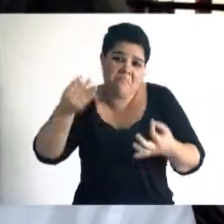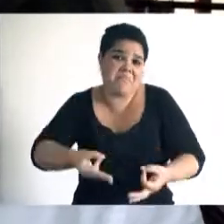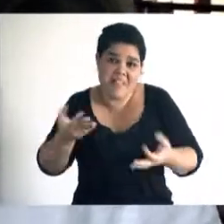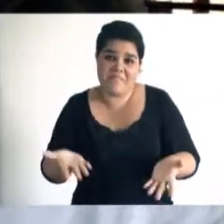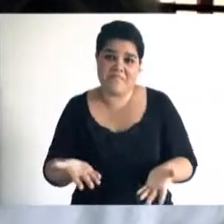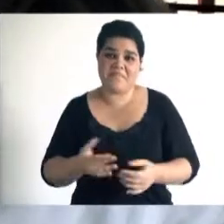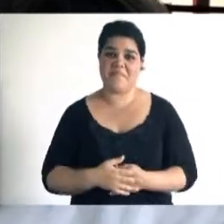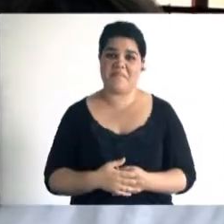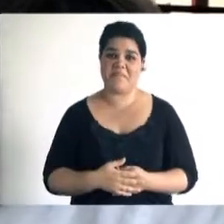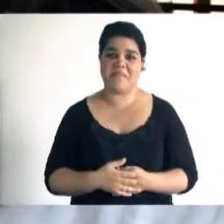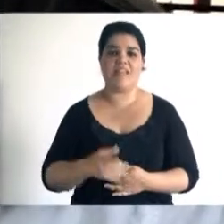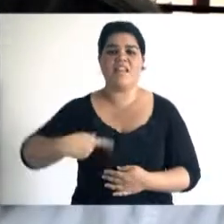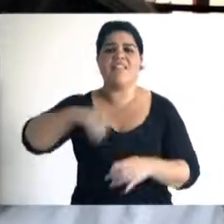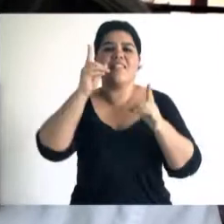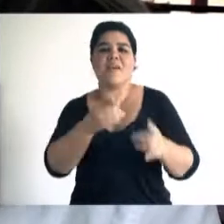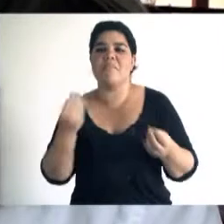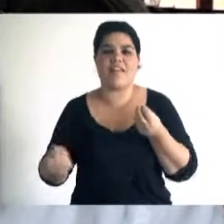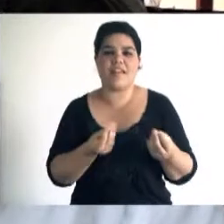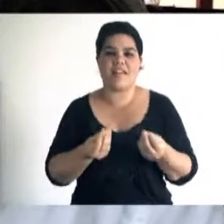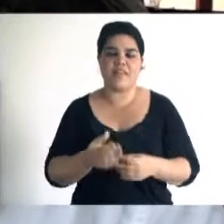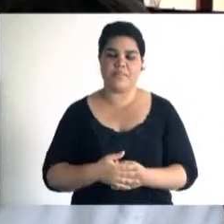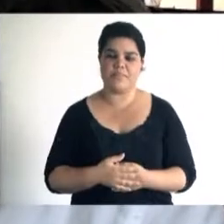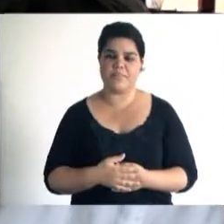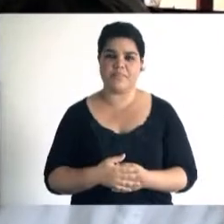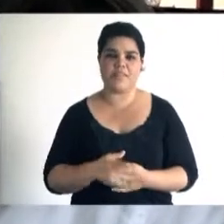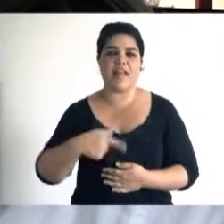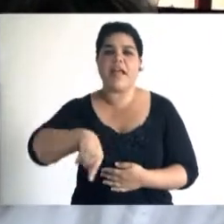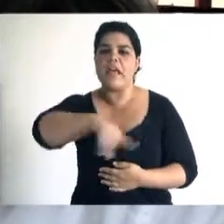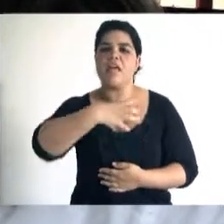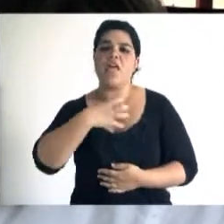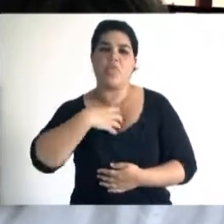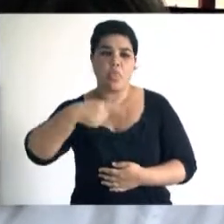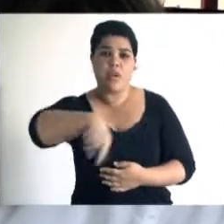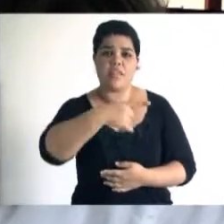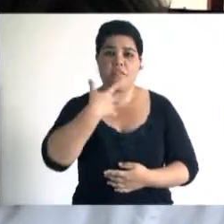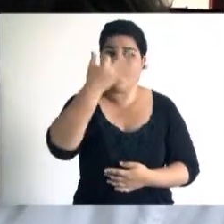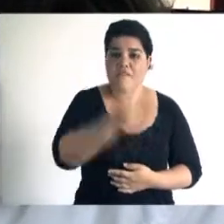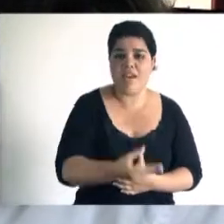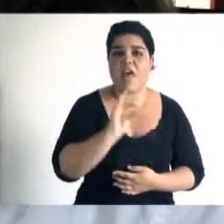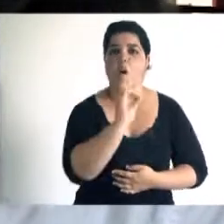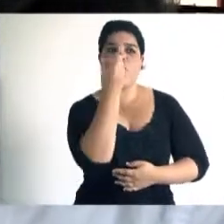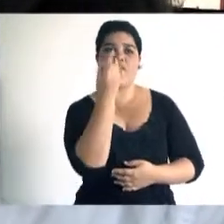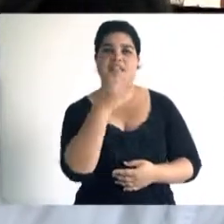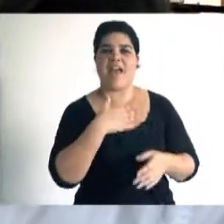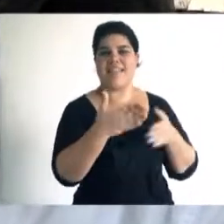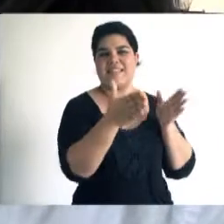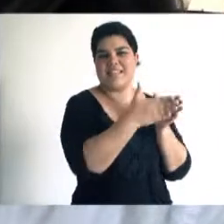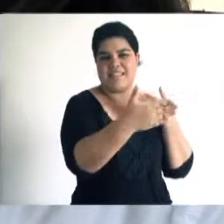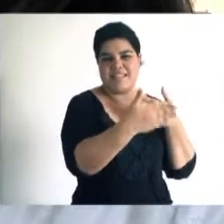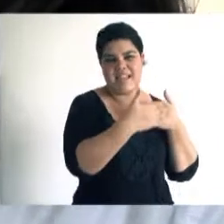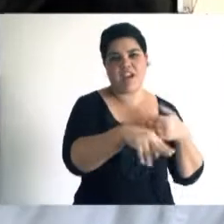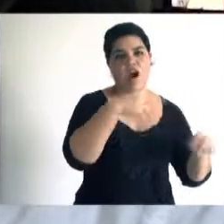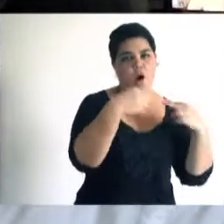vamos a extrañar. Y sobre todo para nuestros estudiantes va a ser la oportunidad de tener una vida realmente universitaria al lado del comedor